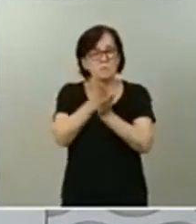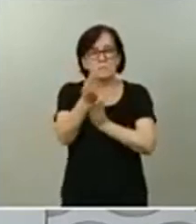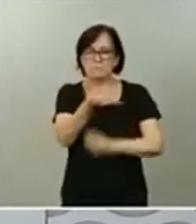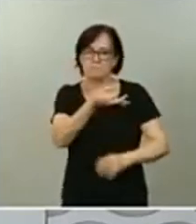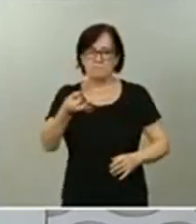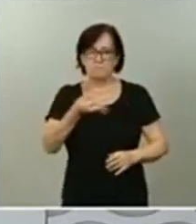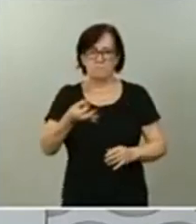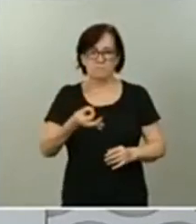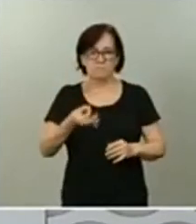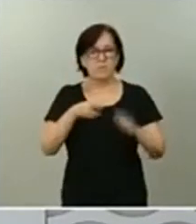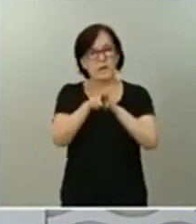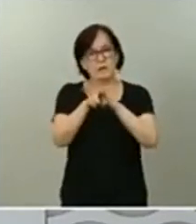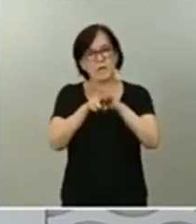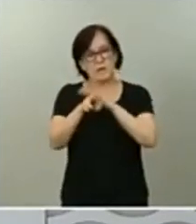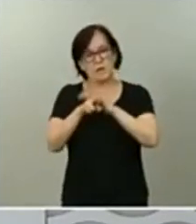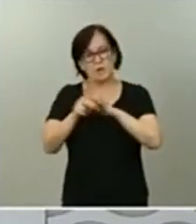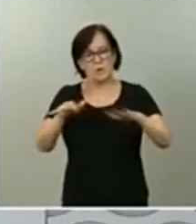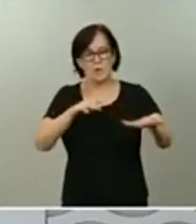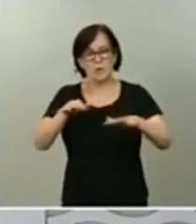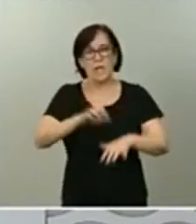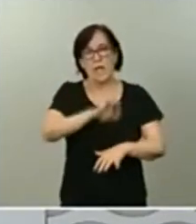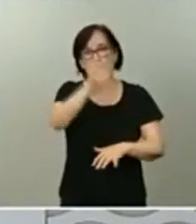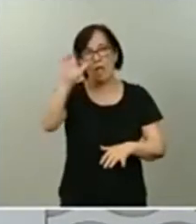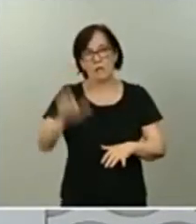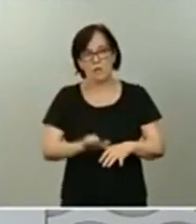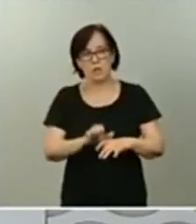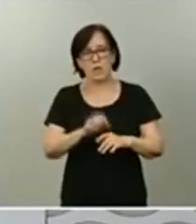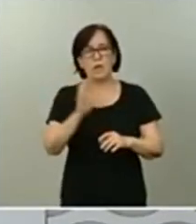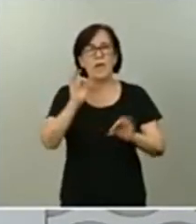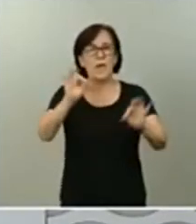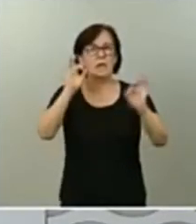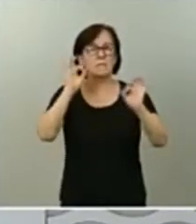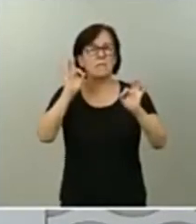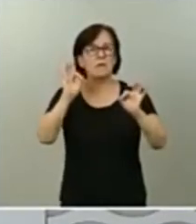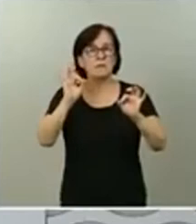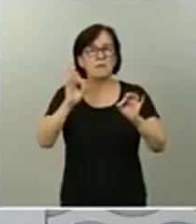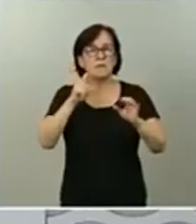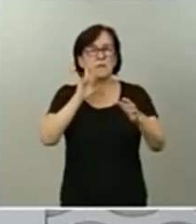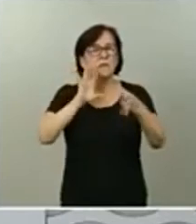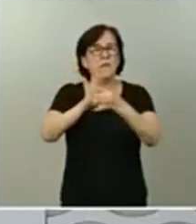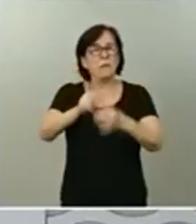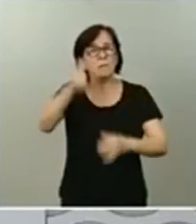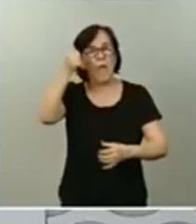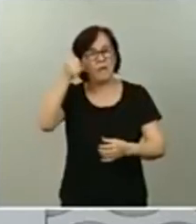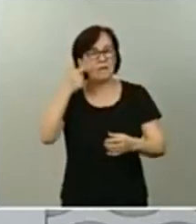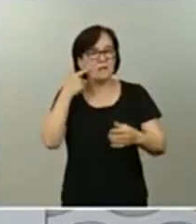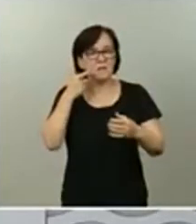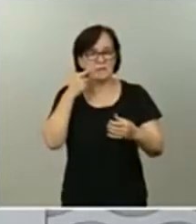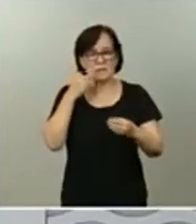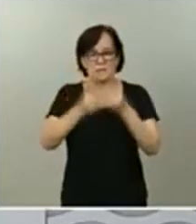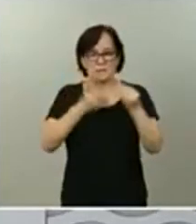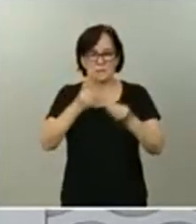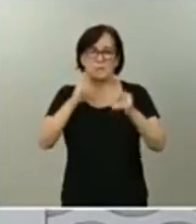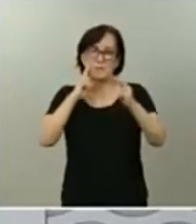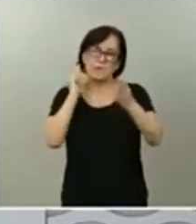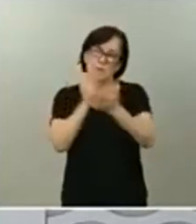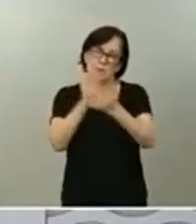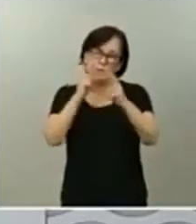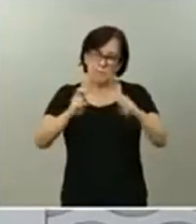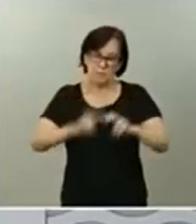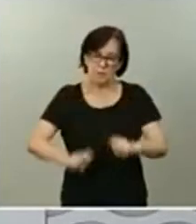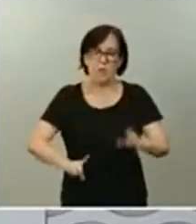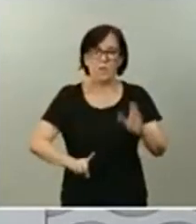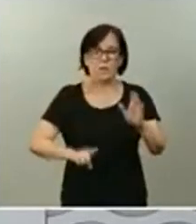recursos que se activen en Europa, especialmente los que se relacionan con la apuesta por la investigación, el desarrollo y la